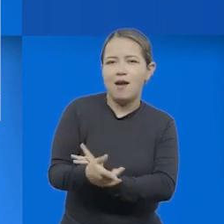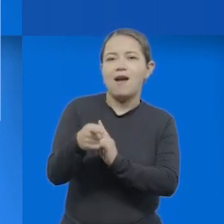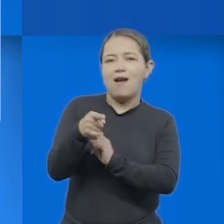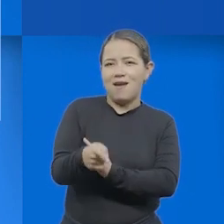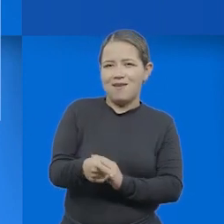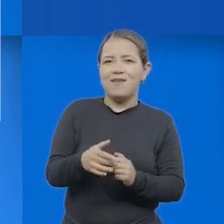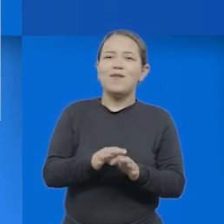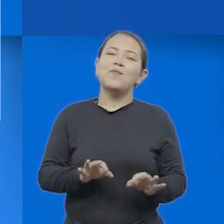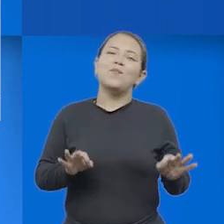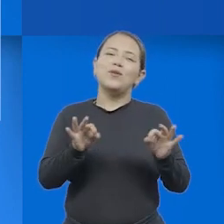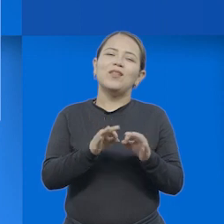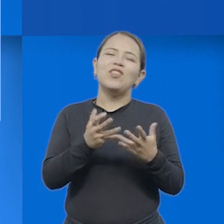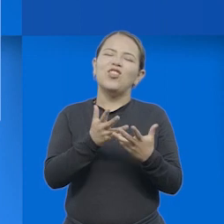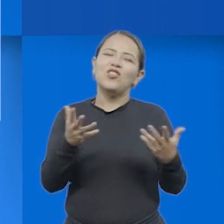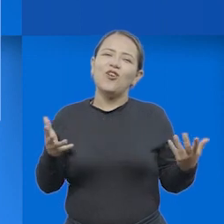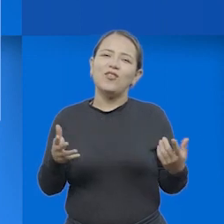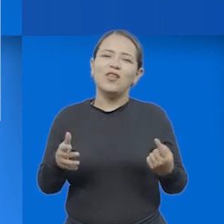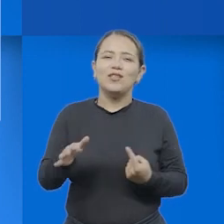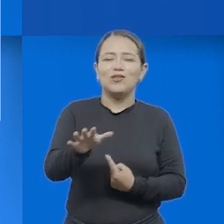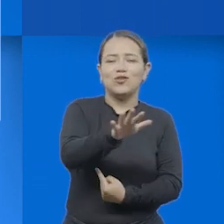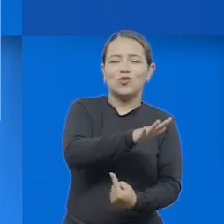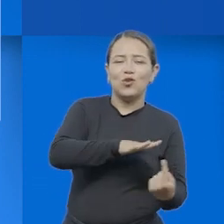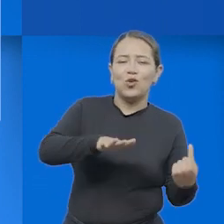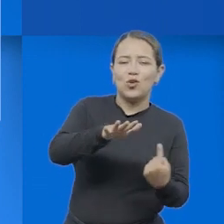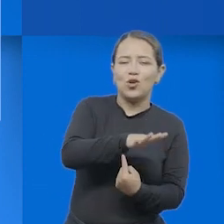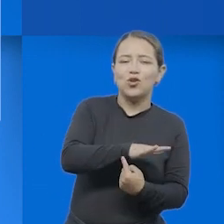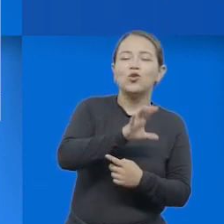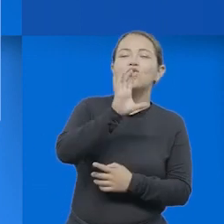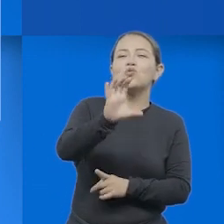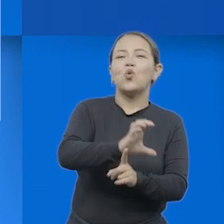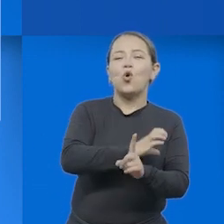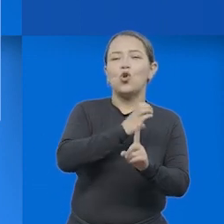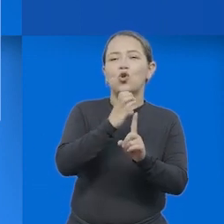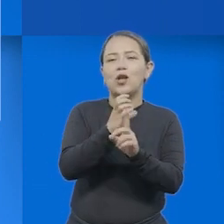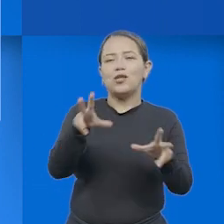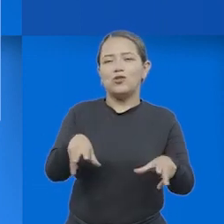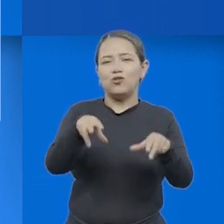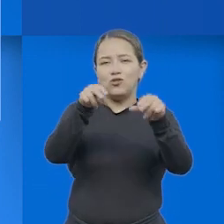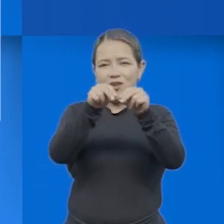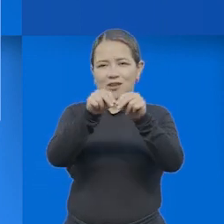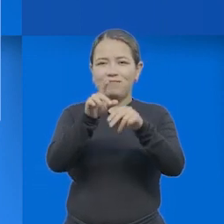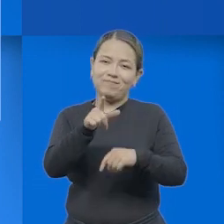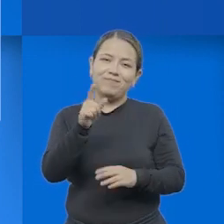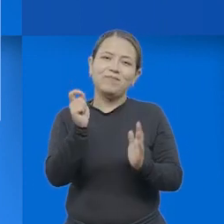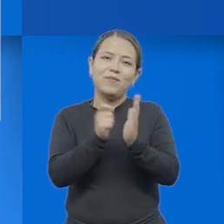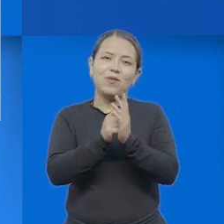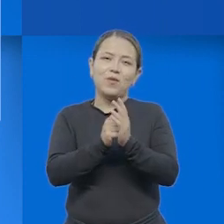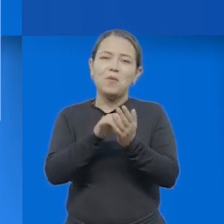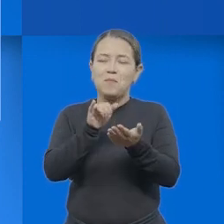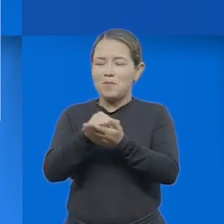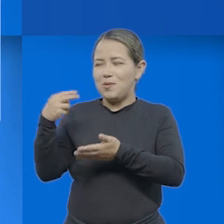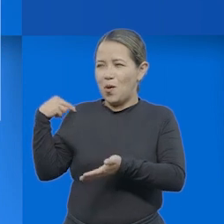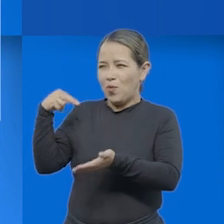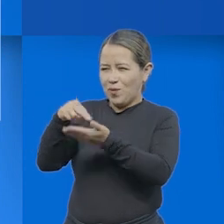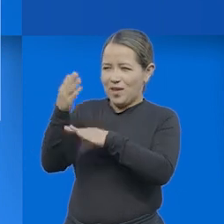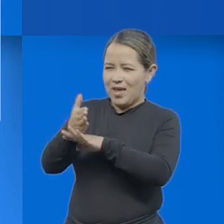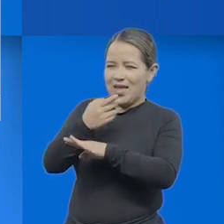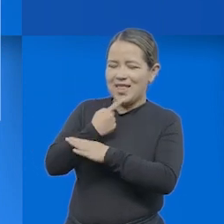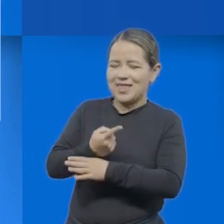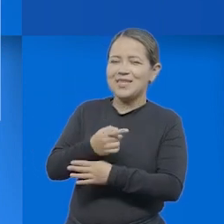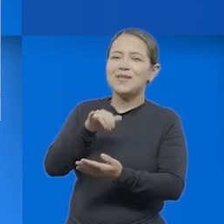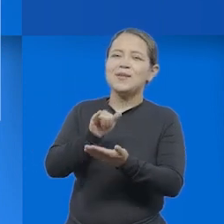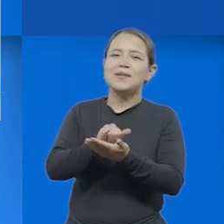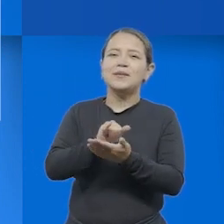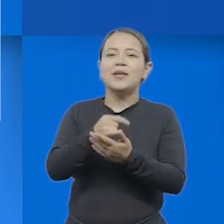de un entorno sociocultural. Allí también Blanche y Santi